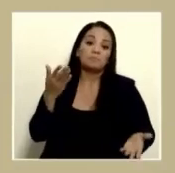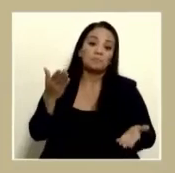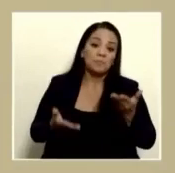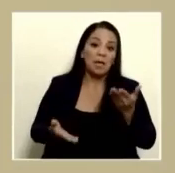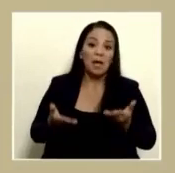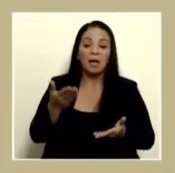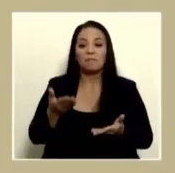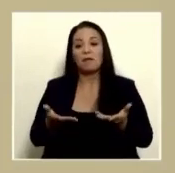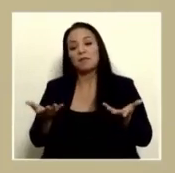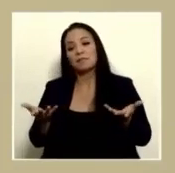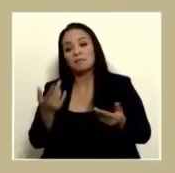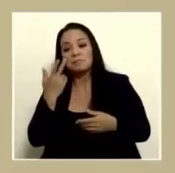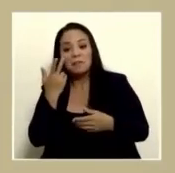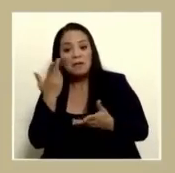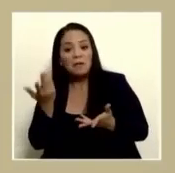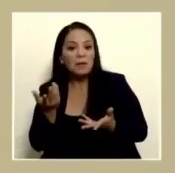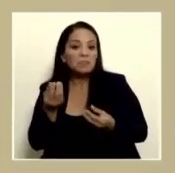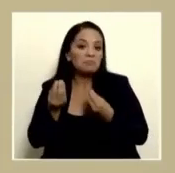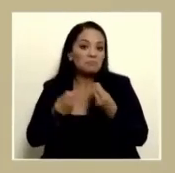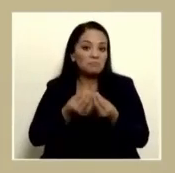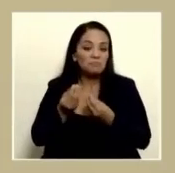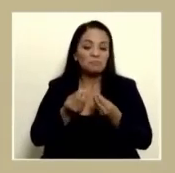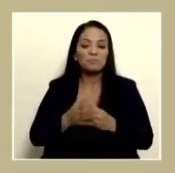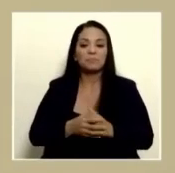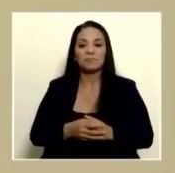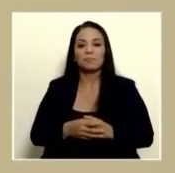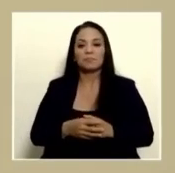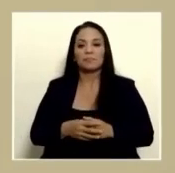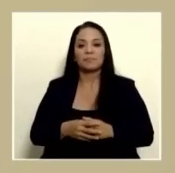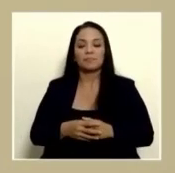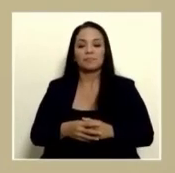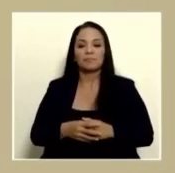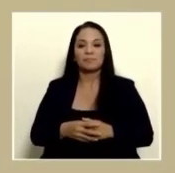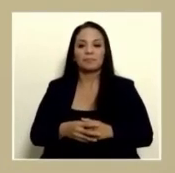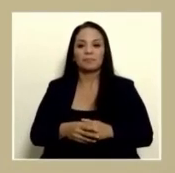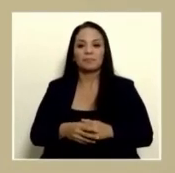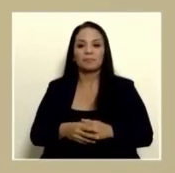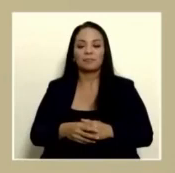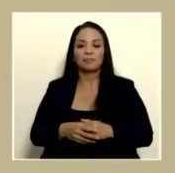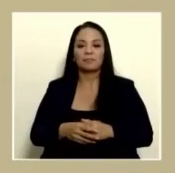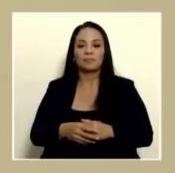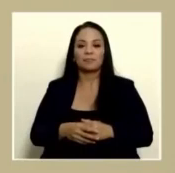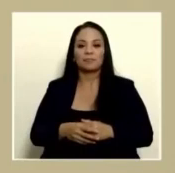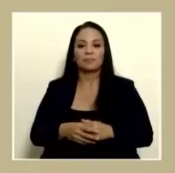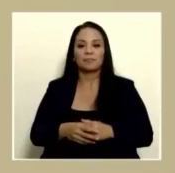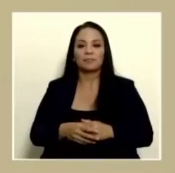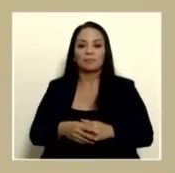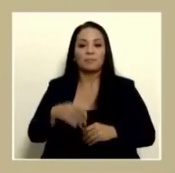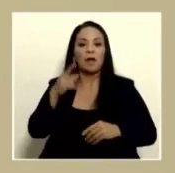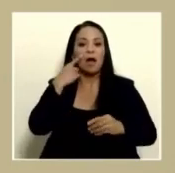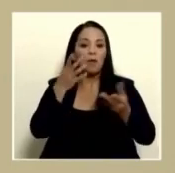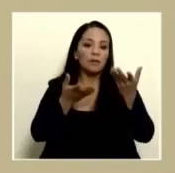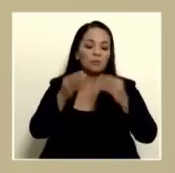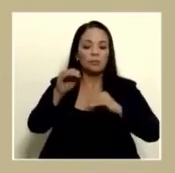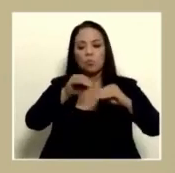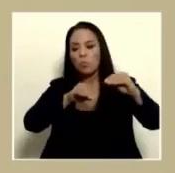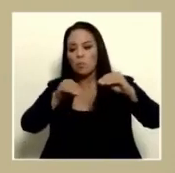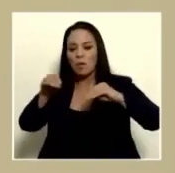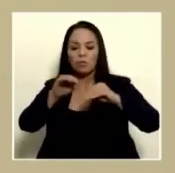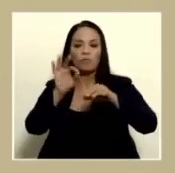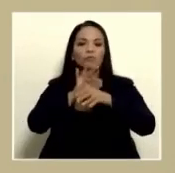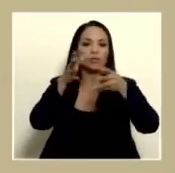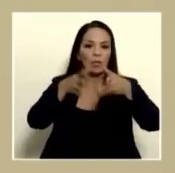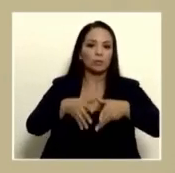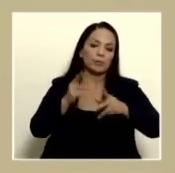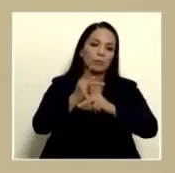redundancias y si hay redundancias trataríamos de usar el movimiento horizontal en las instituciones del estado para proteger